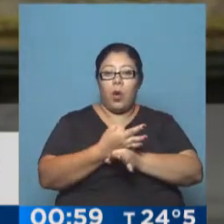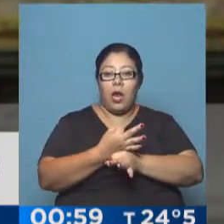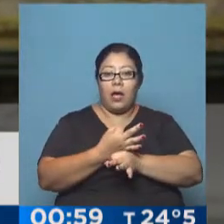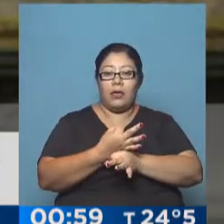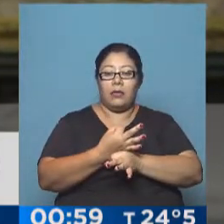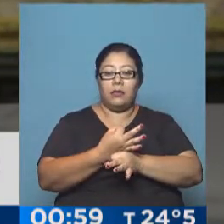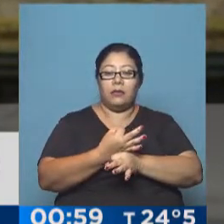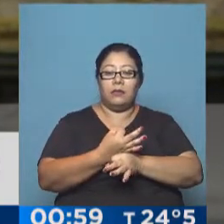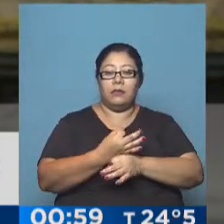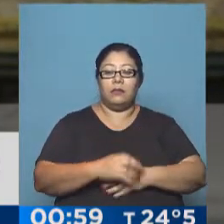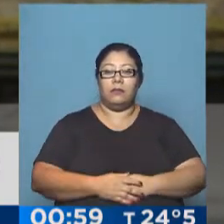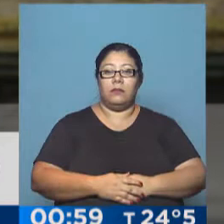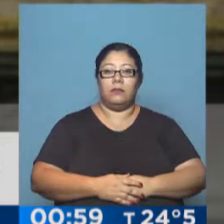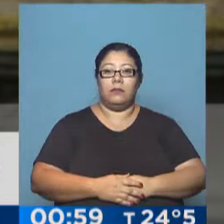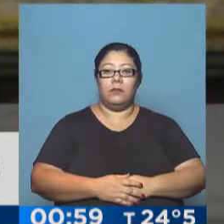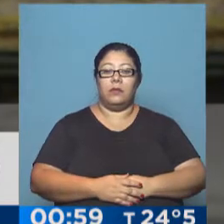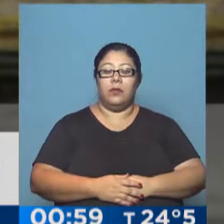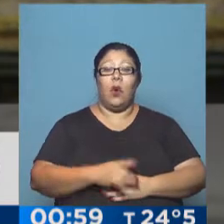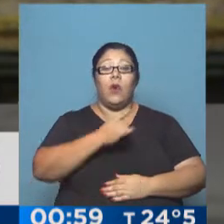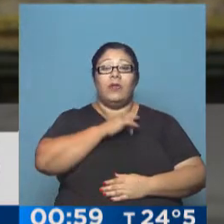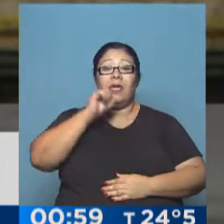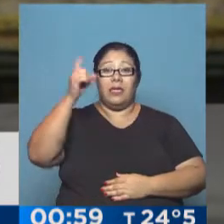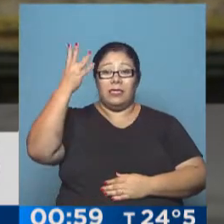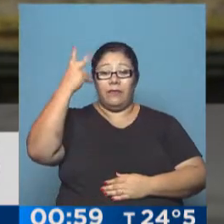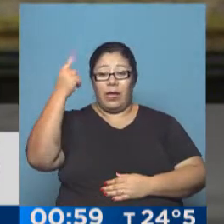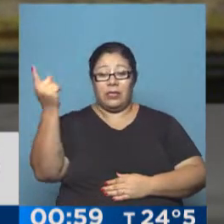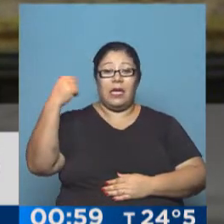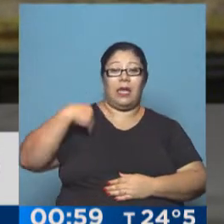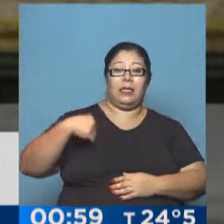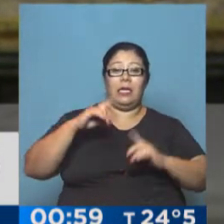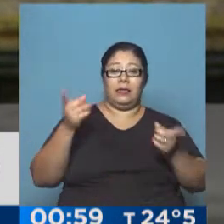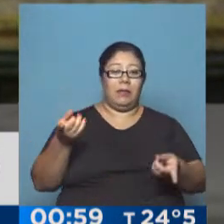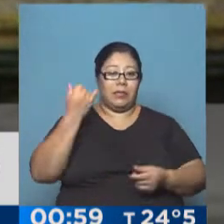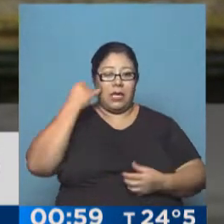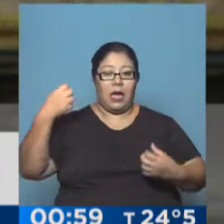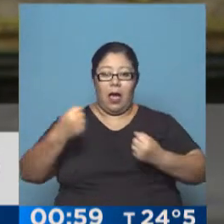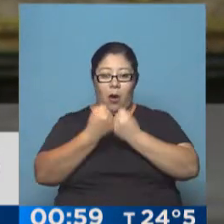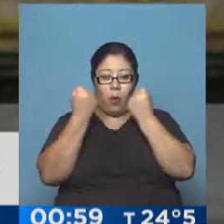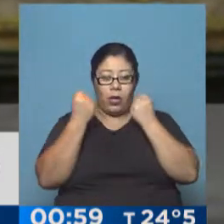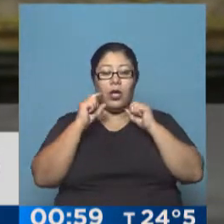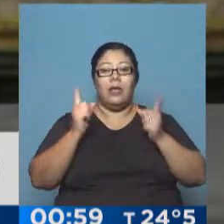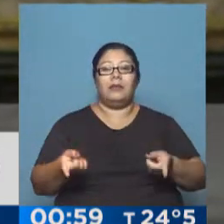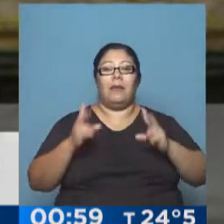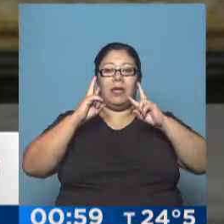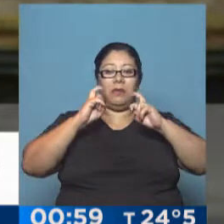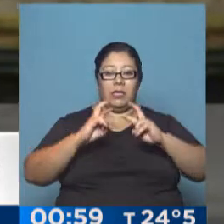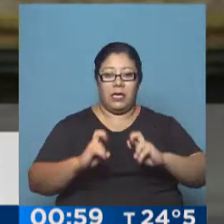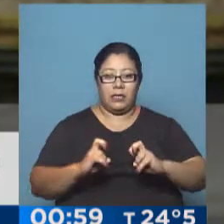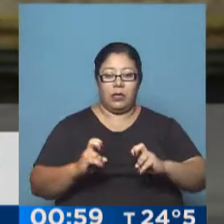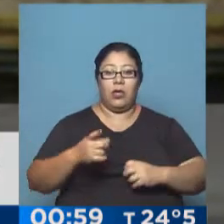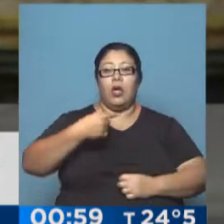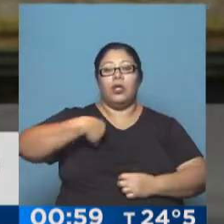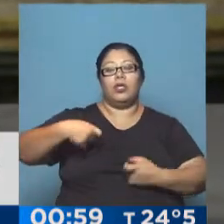argentinas. Y podemos decir lo mismo de la investigación. Somos el primer socio